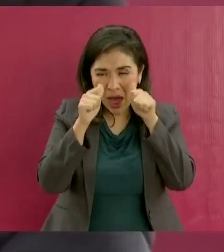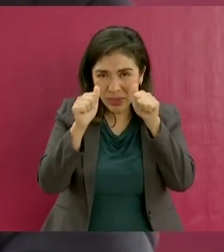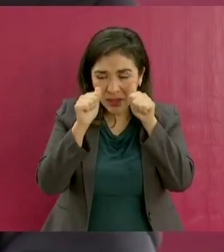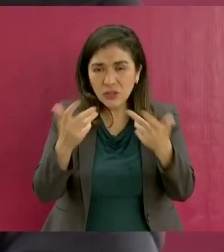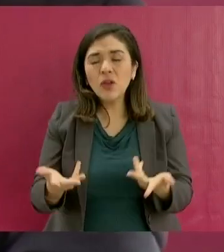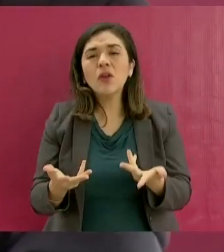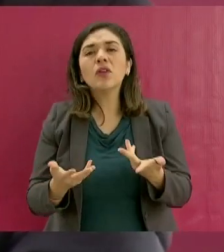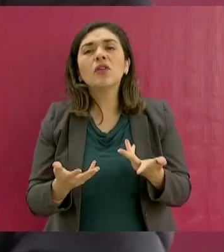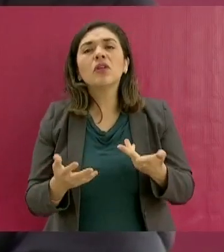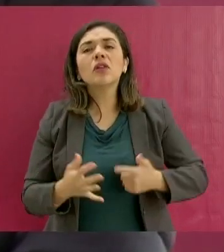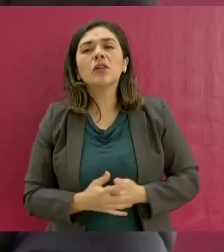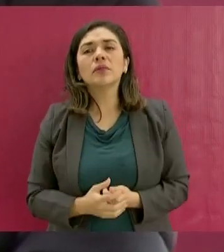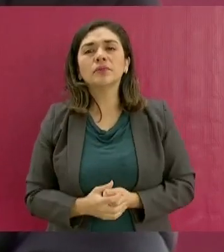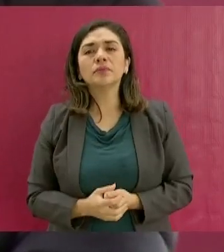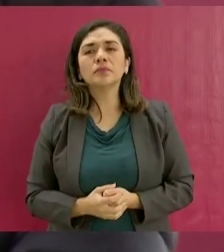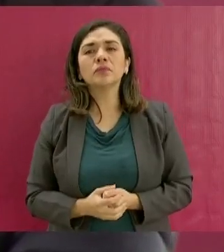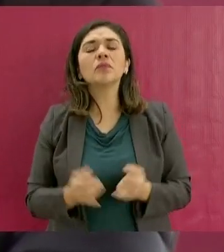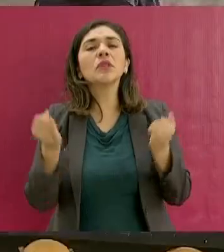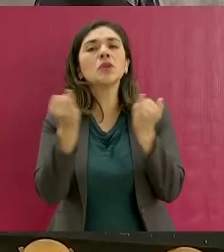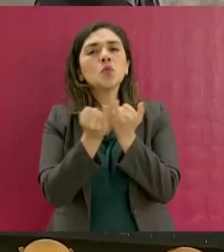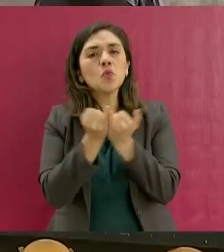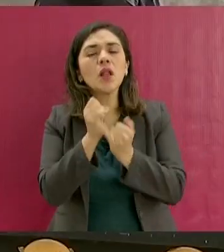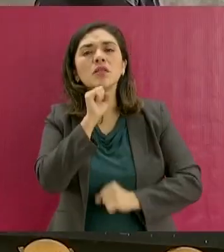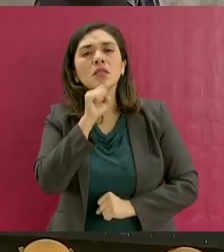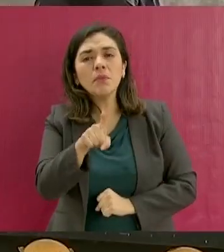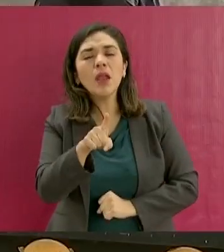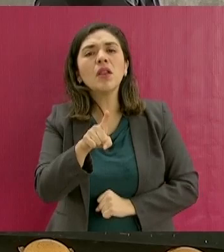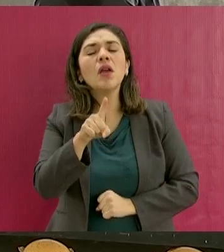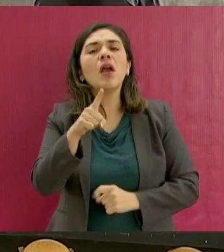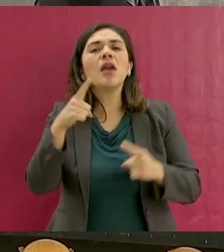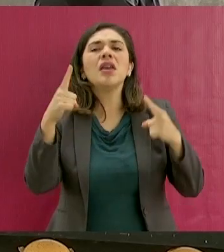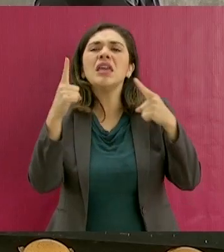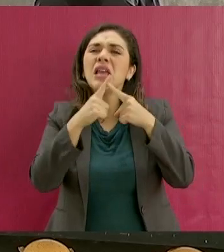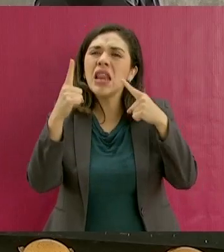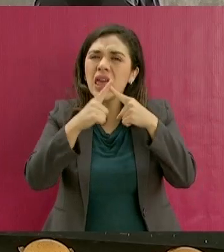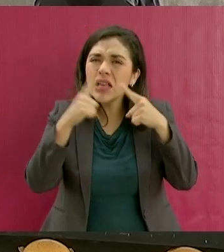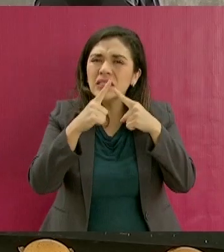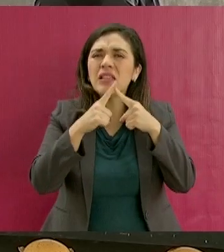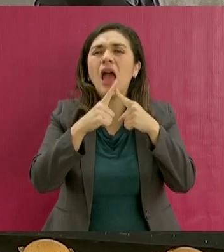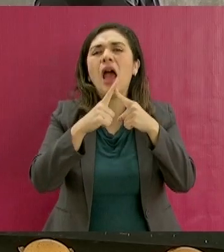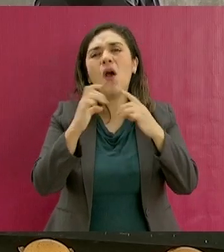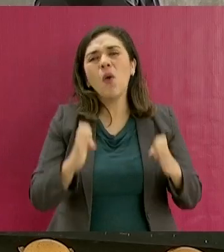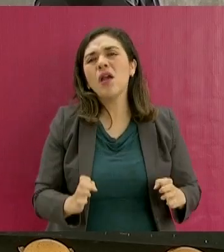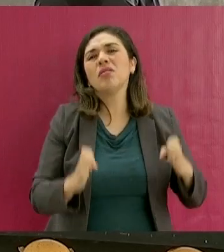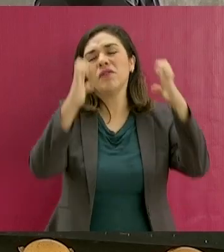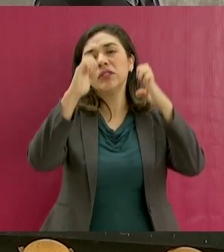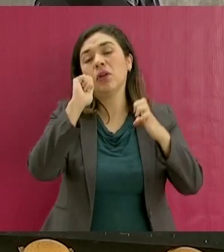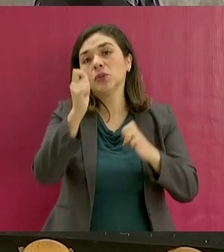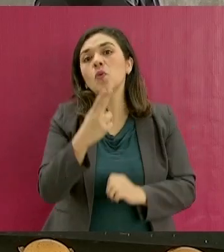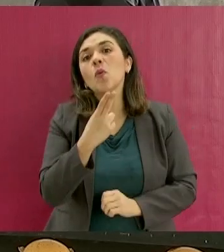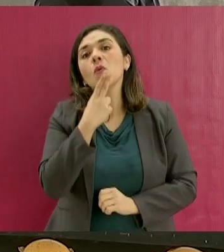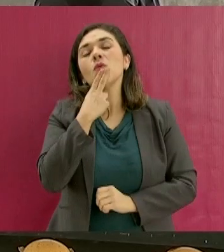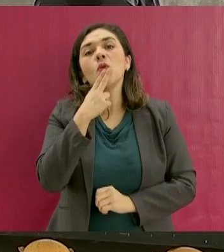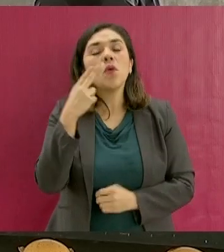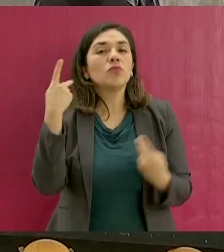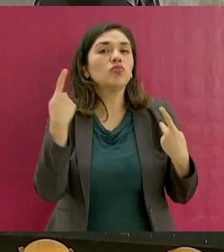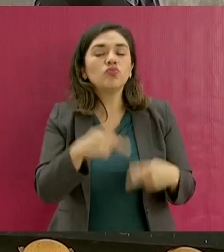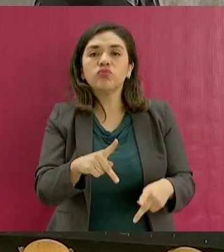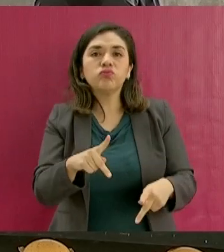de templos que son patrimonio